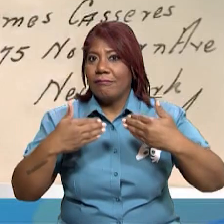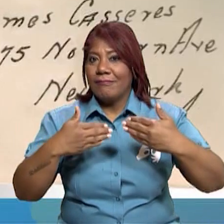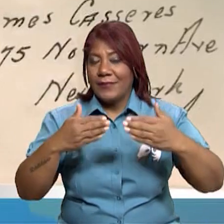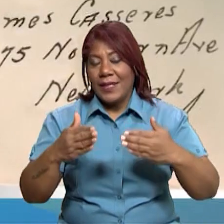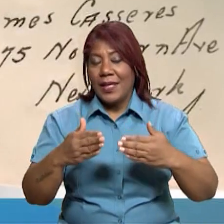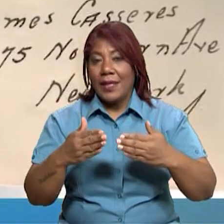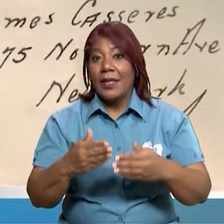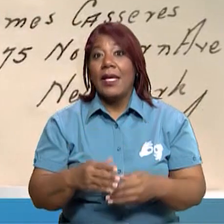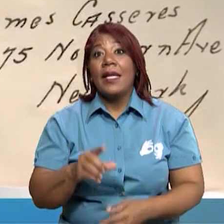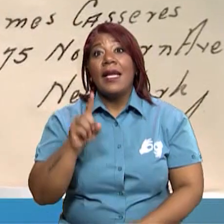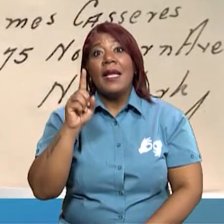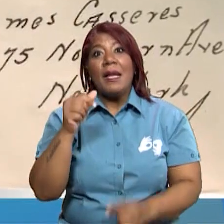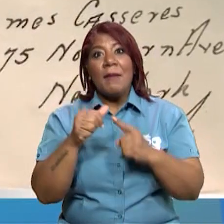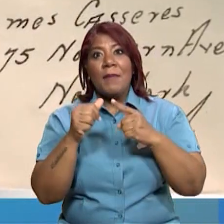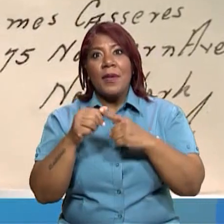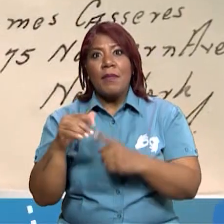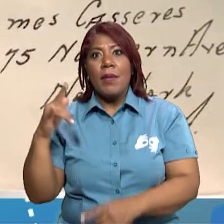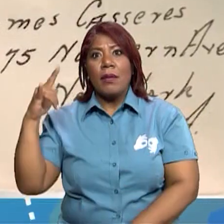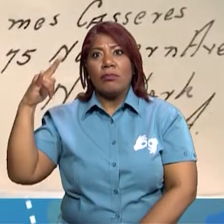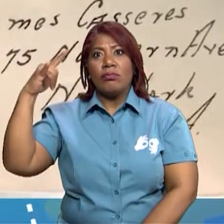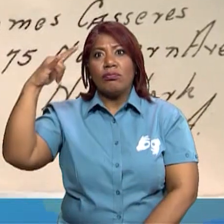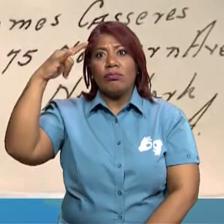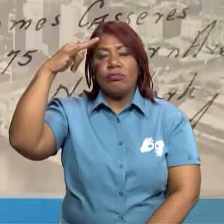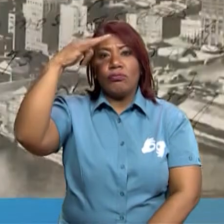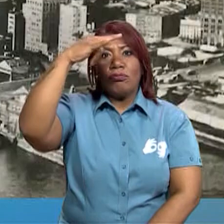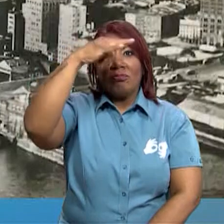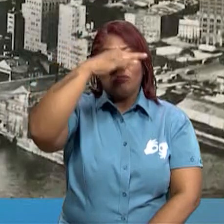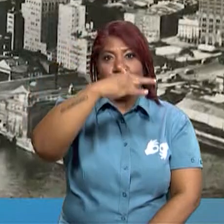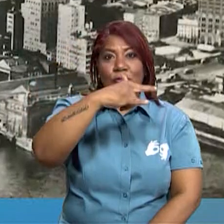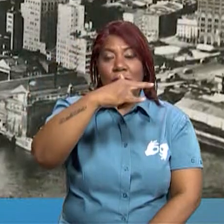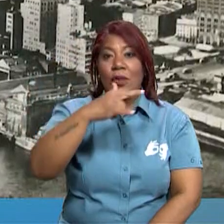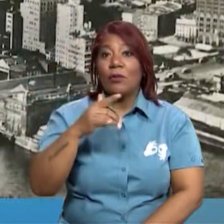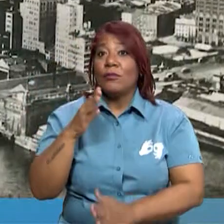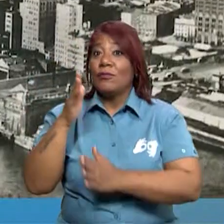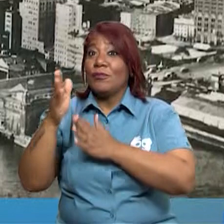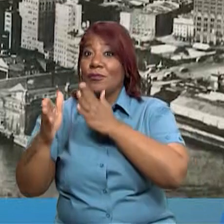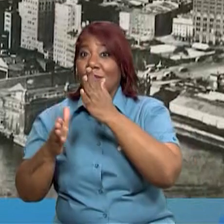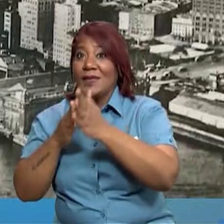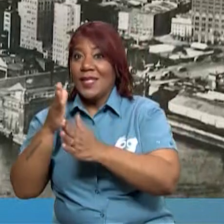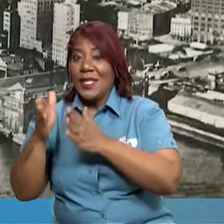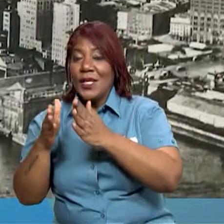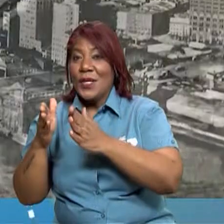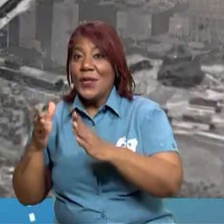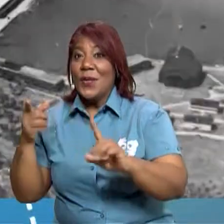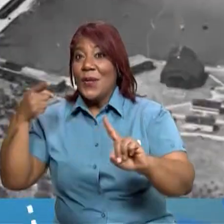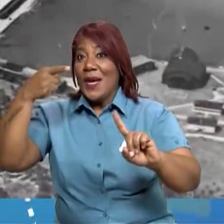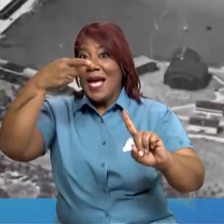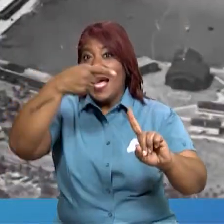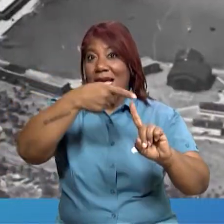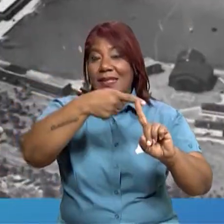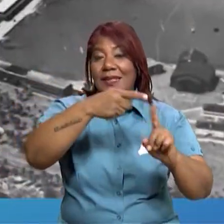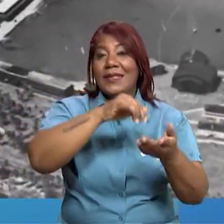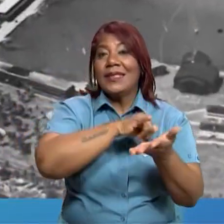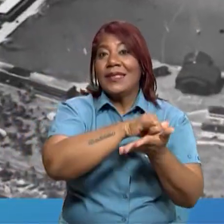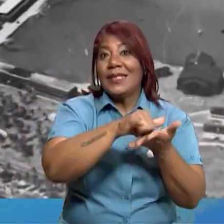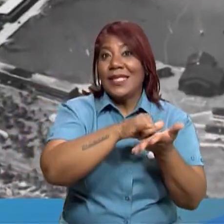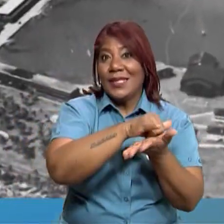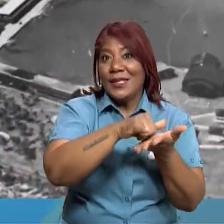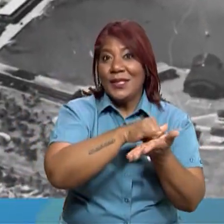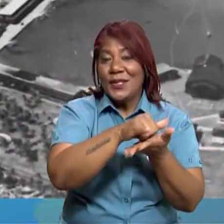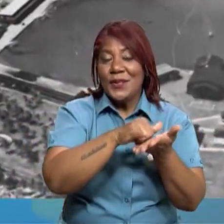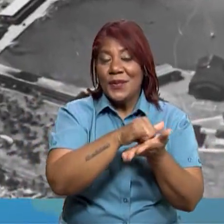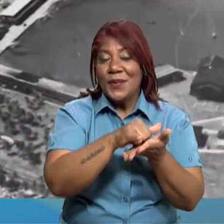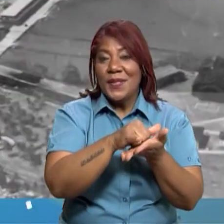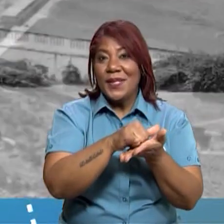se inauguró el primer servicio de correo aéreo. El primer vuelo entre Nueva York y France Field, en la